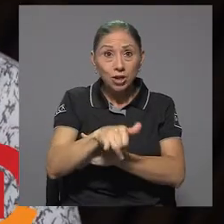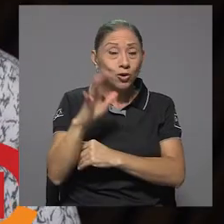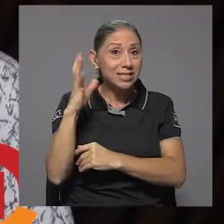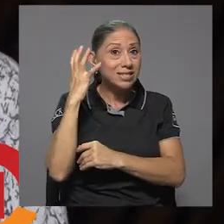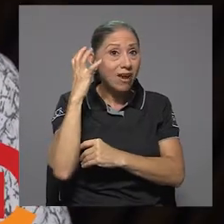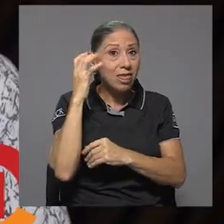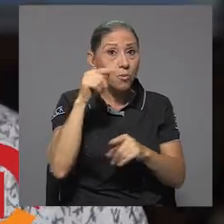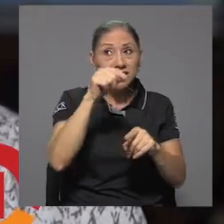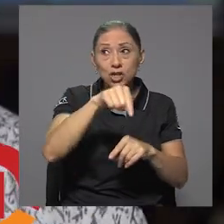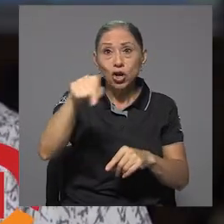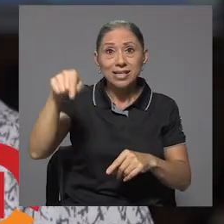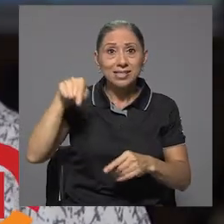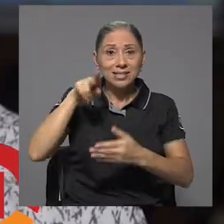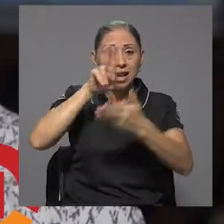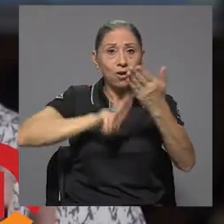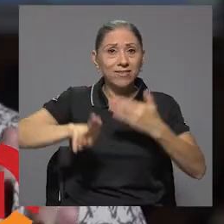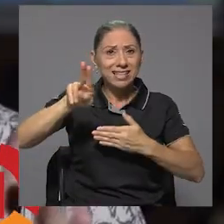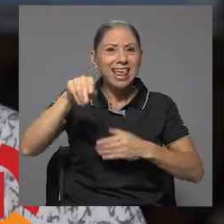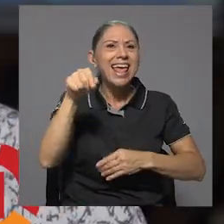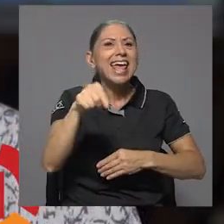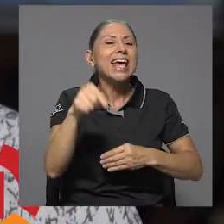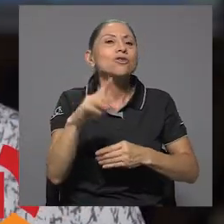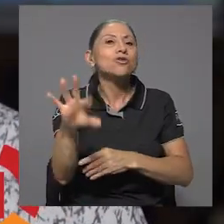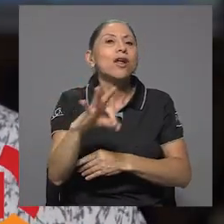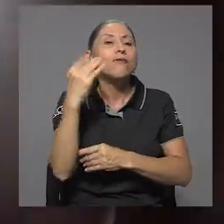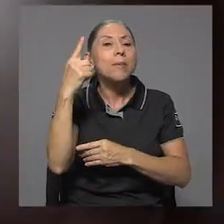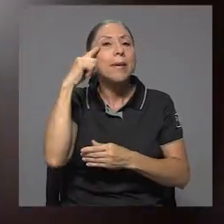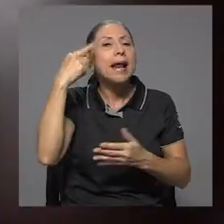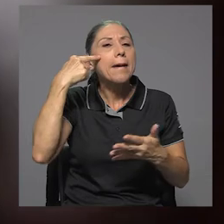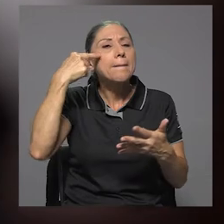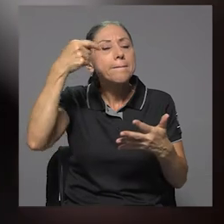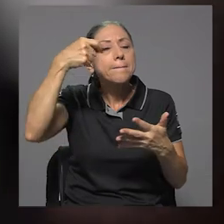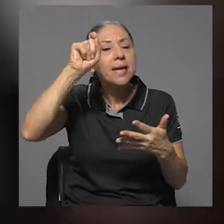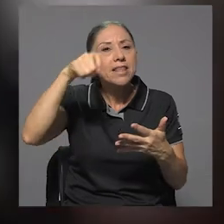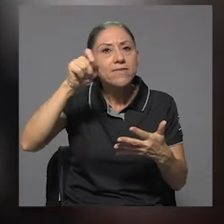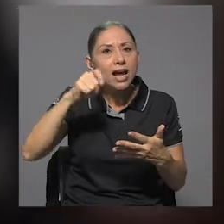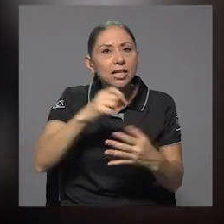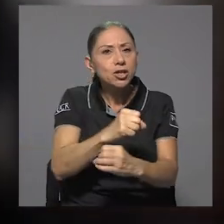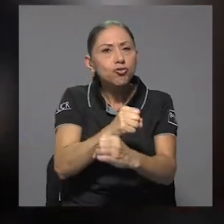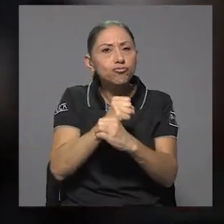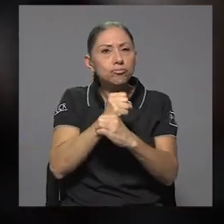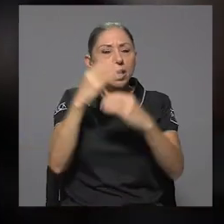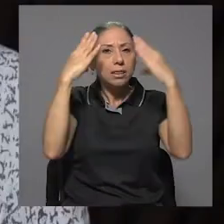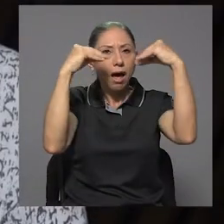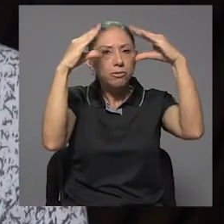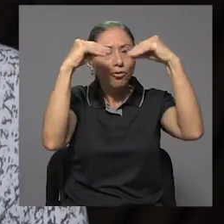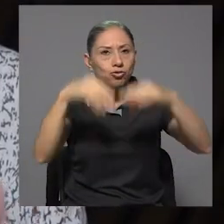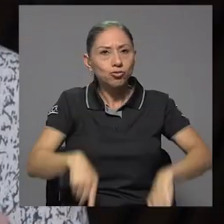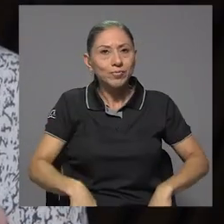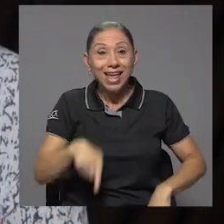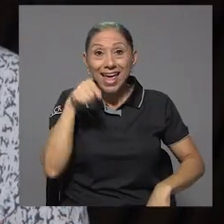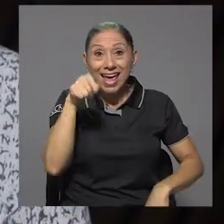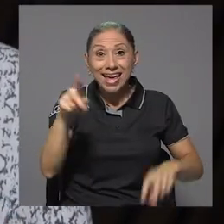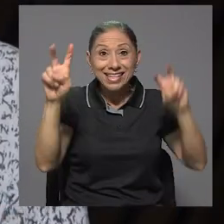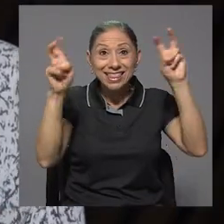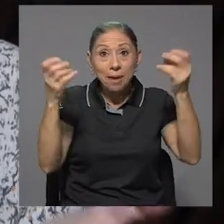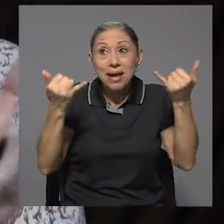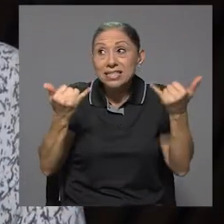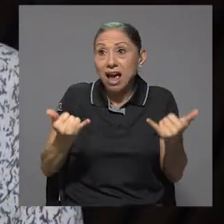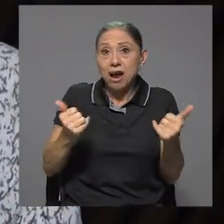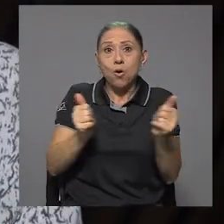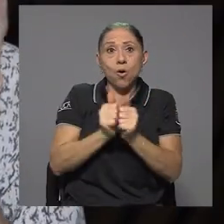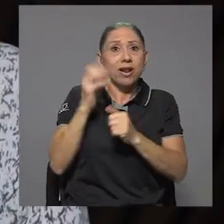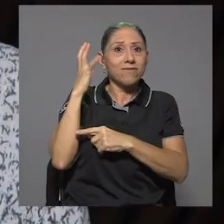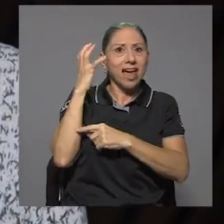las radio emisoras, que es básicamente una plataforma de verificación de datos. Esto, pues ahorita es un tema que retomamos en las radio emisoras,